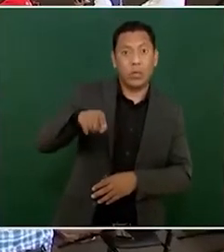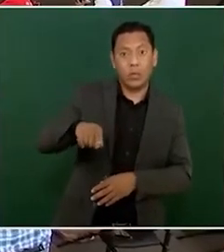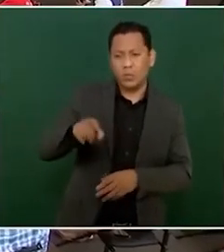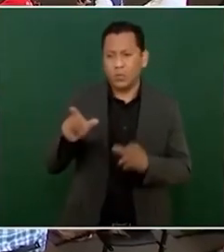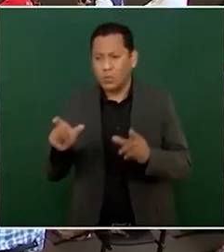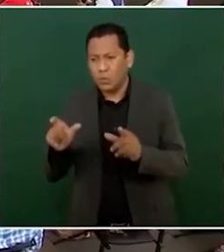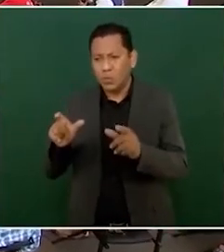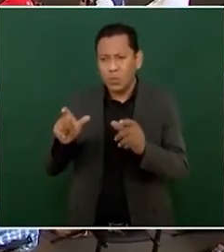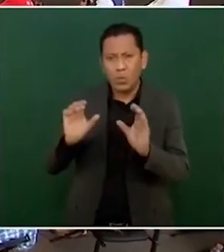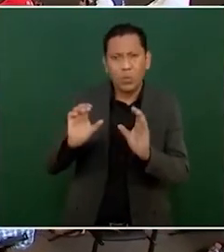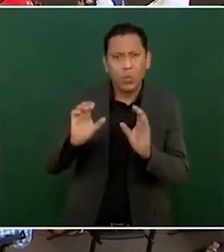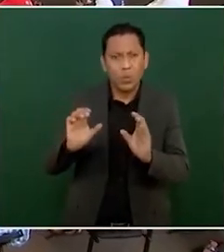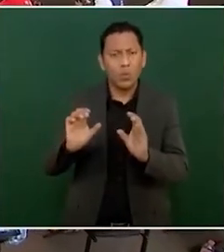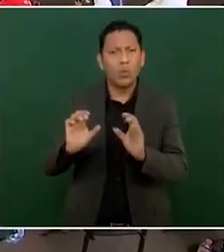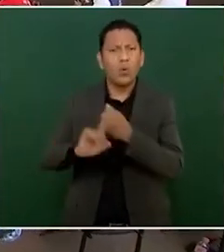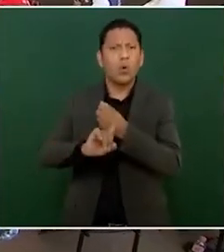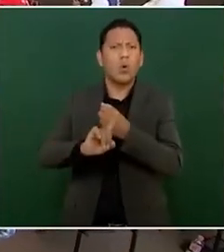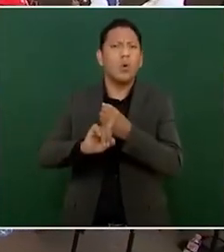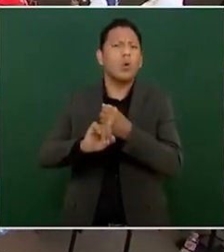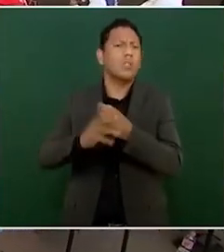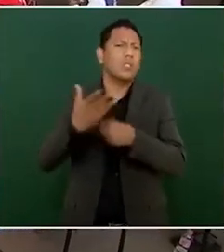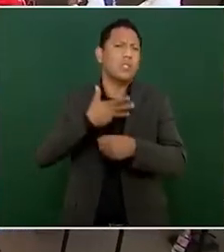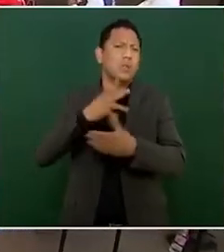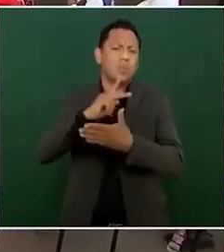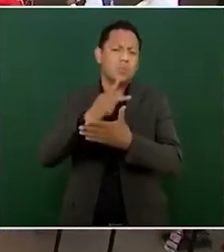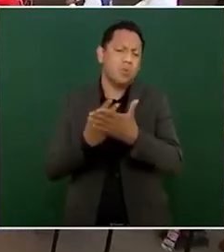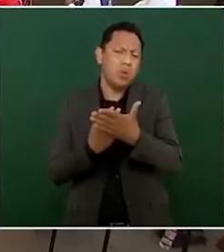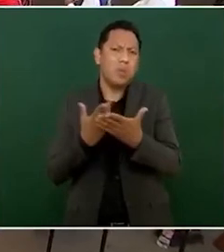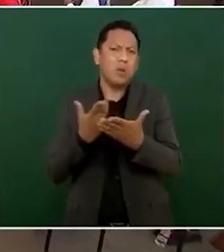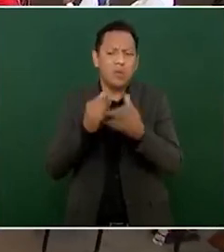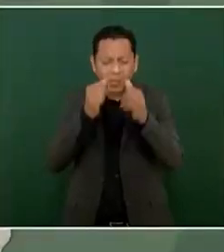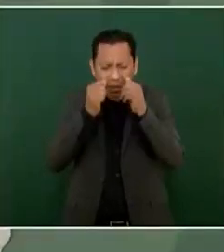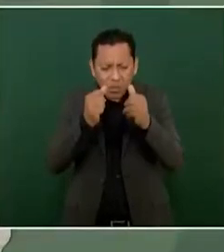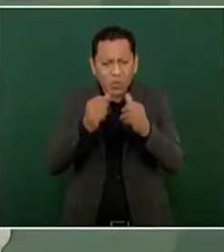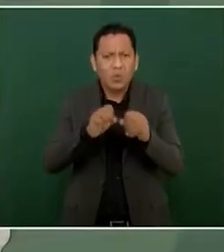trabajando con programas sociales, atendiendo a los jóvenes,